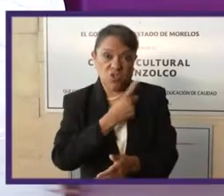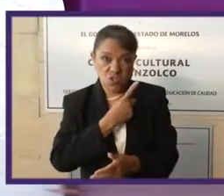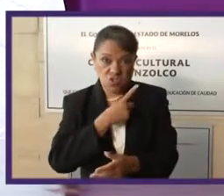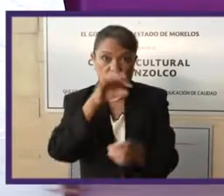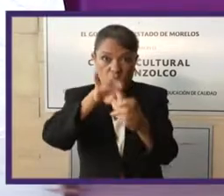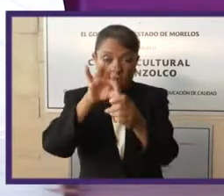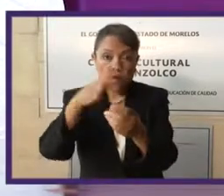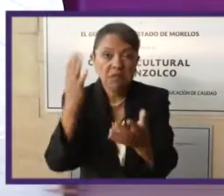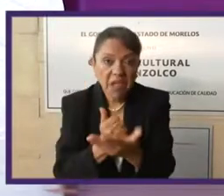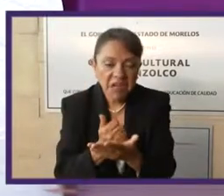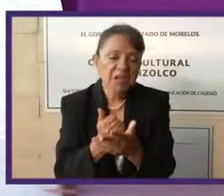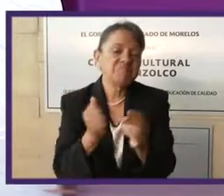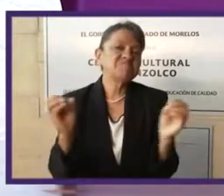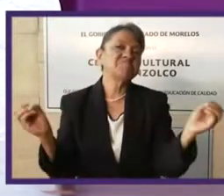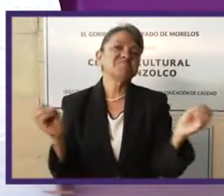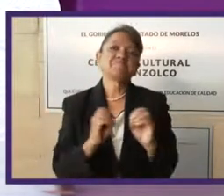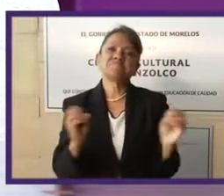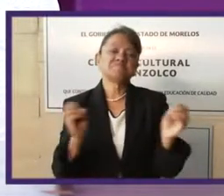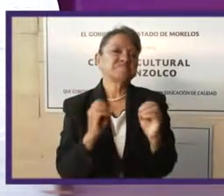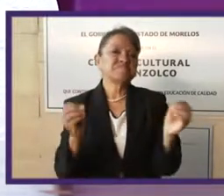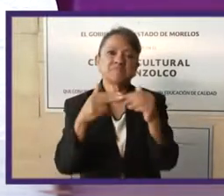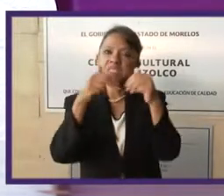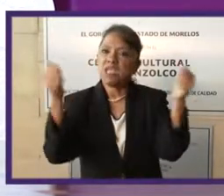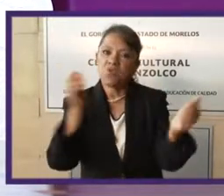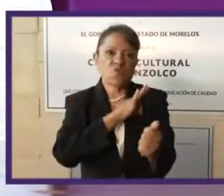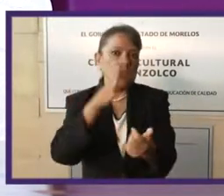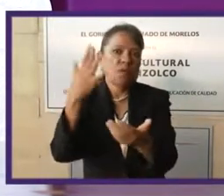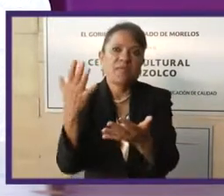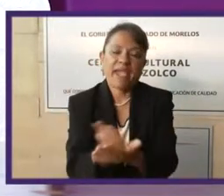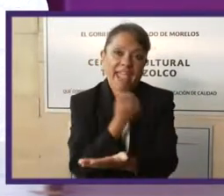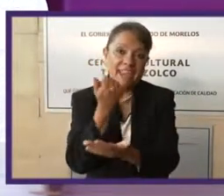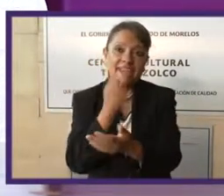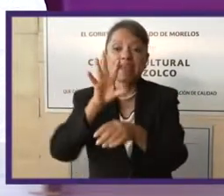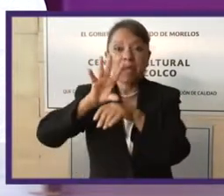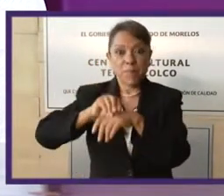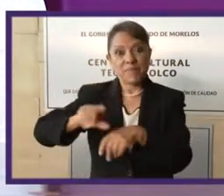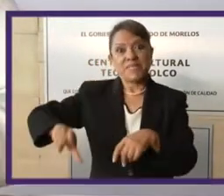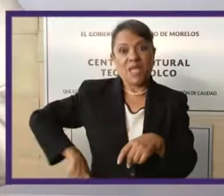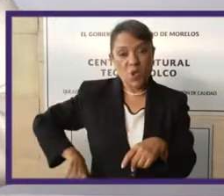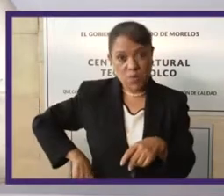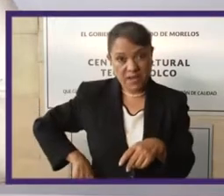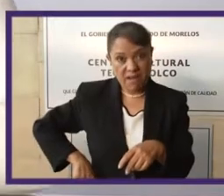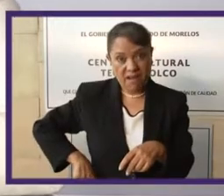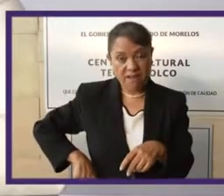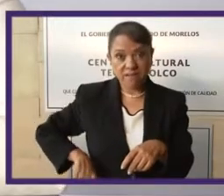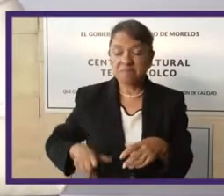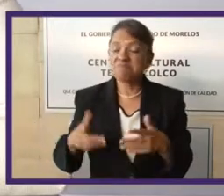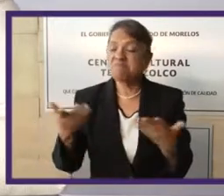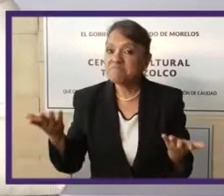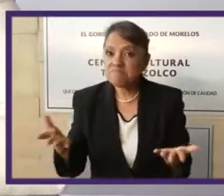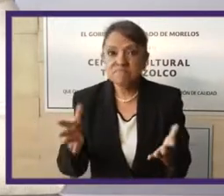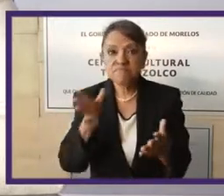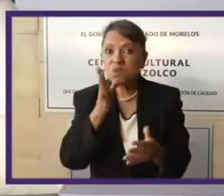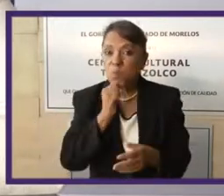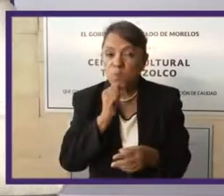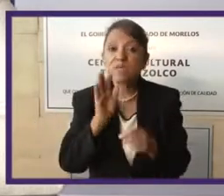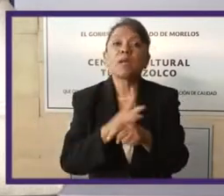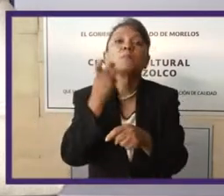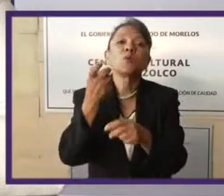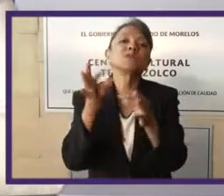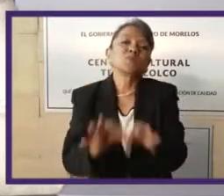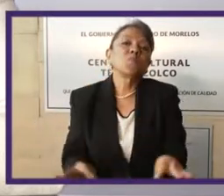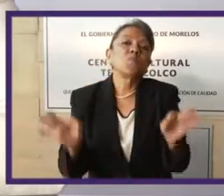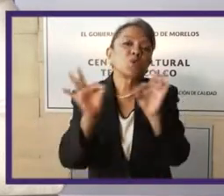y que pueda obtener un triunfo que le permita la gobernabilidad. Por eso es importante que los partidos